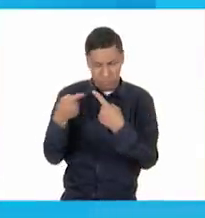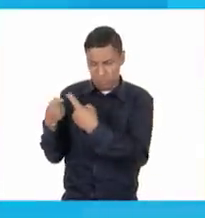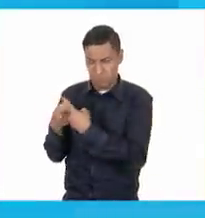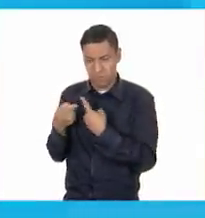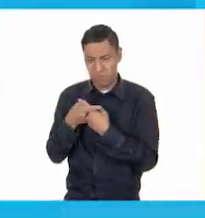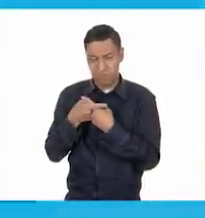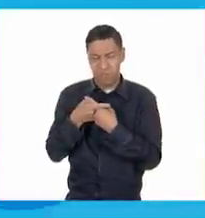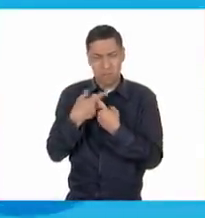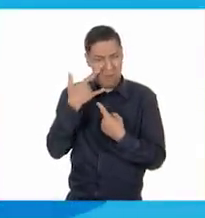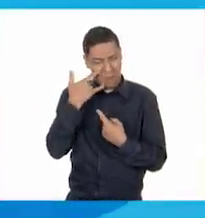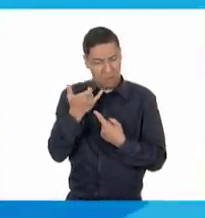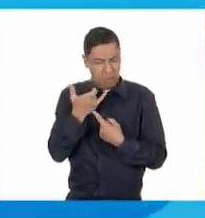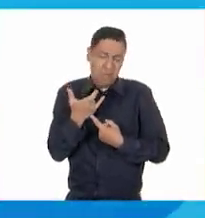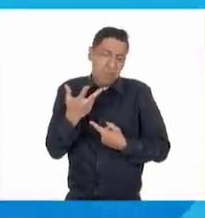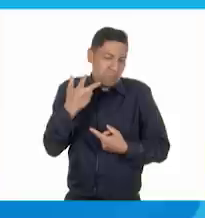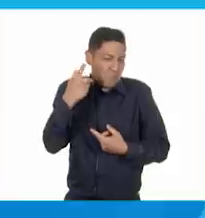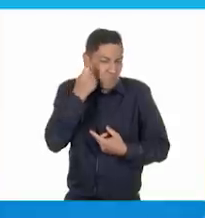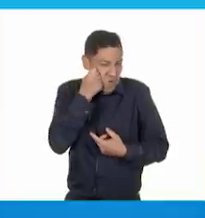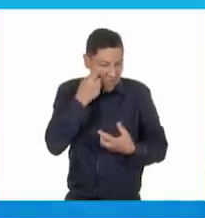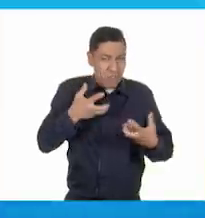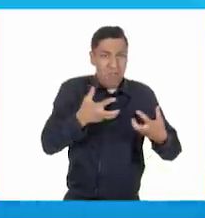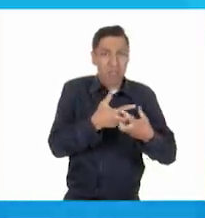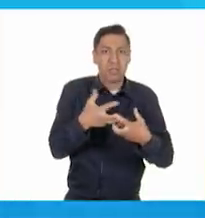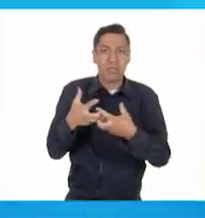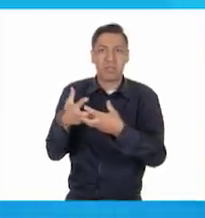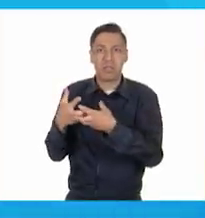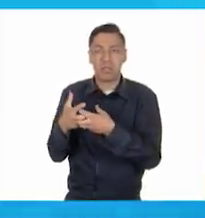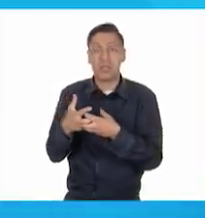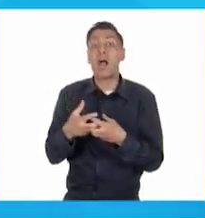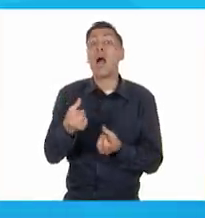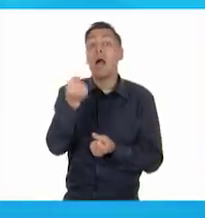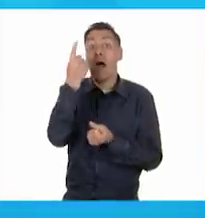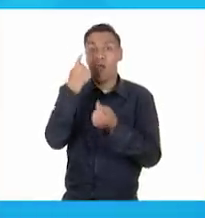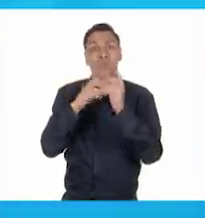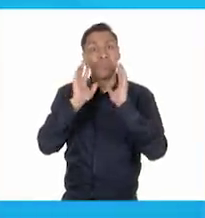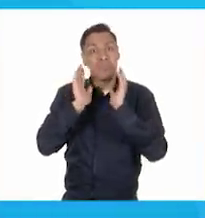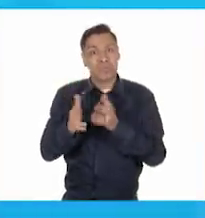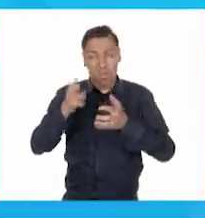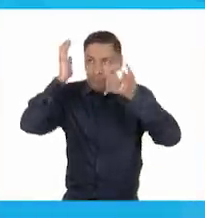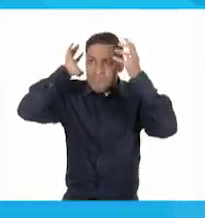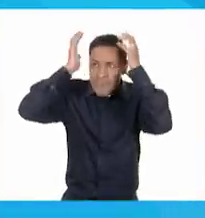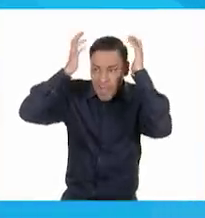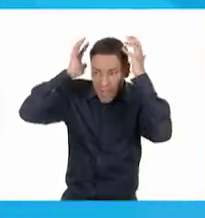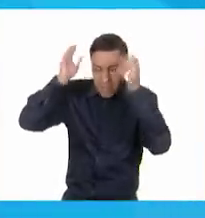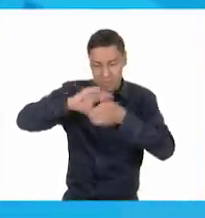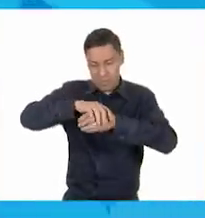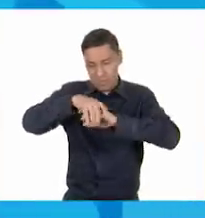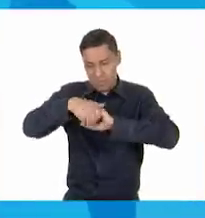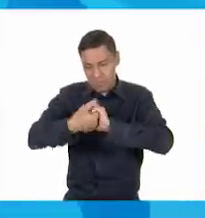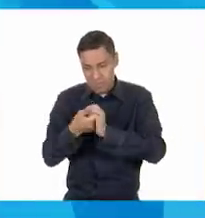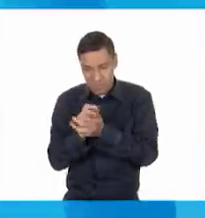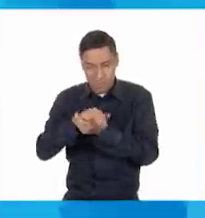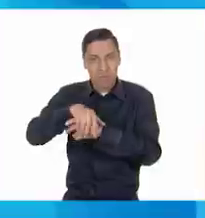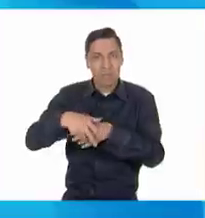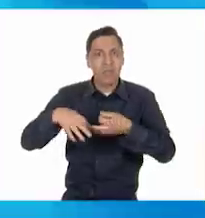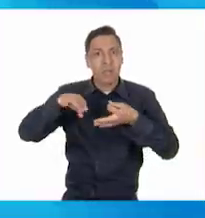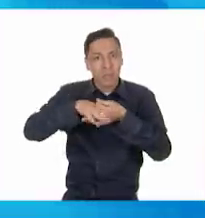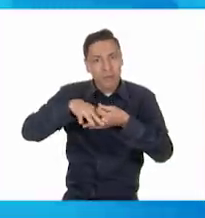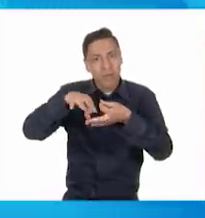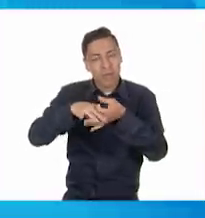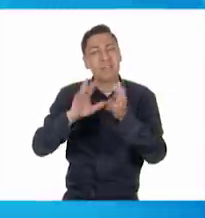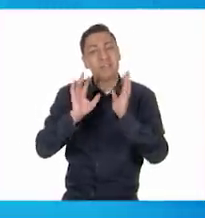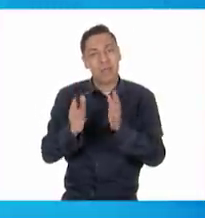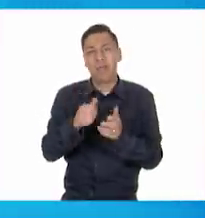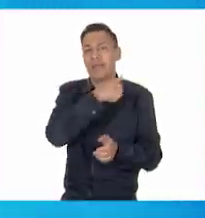Algunos tienen hábitos de higiene, otros tardan un poco más en generarlos, pero los vamos formando